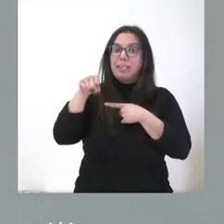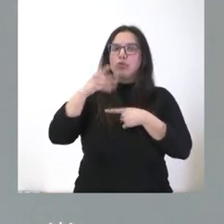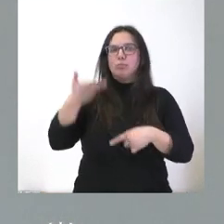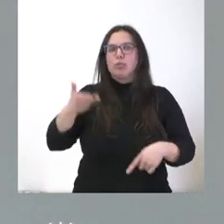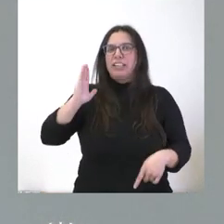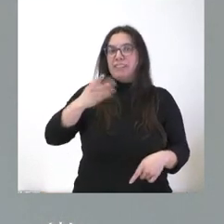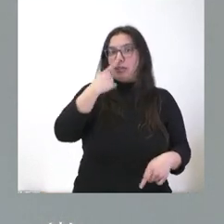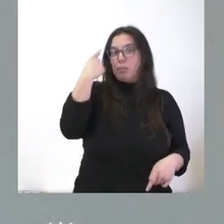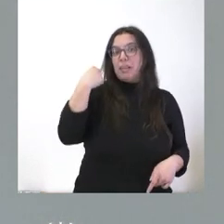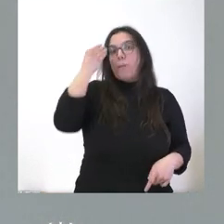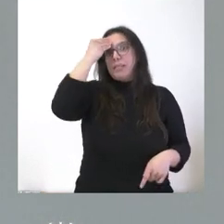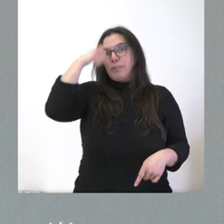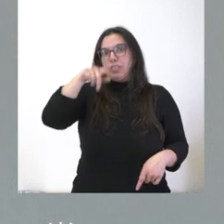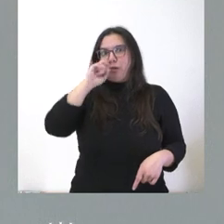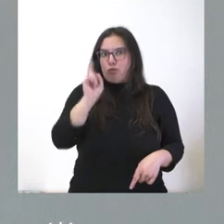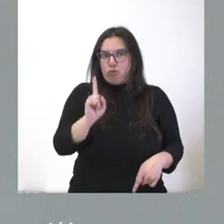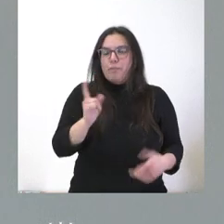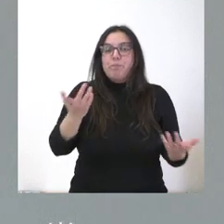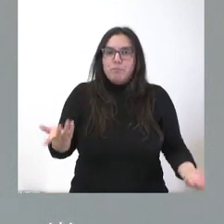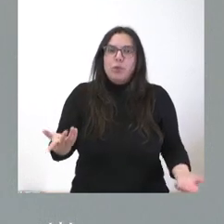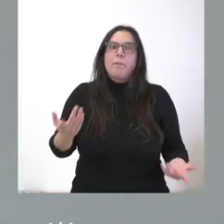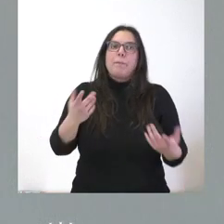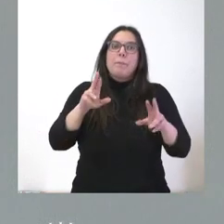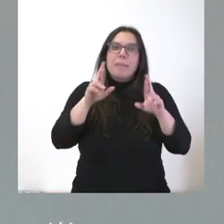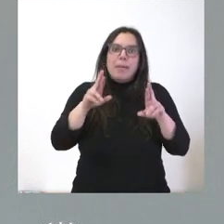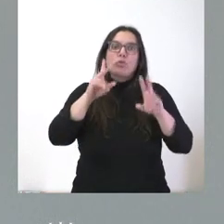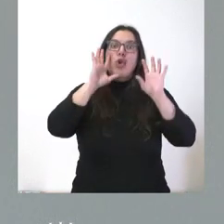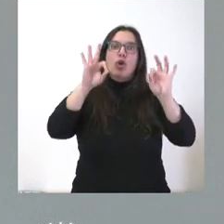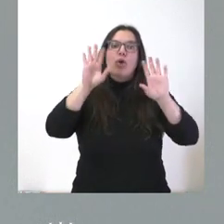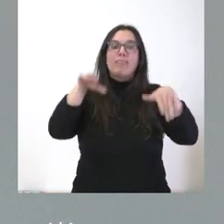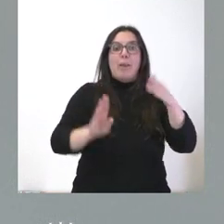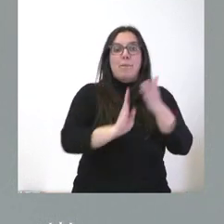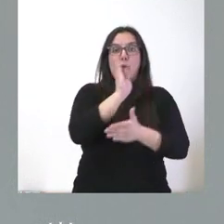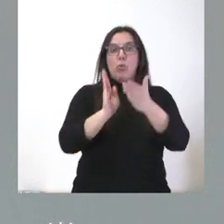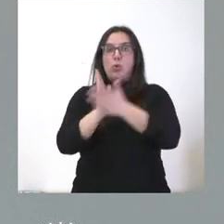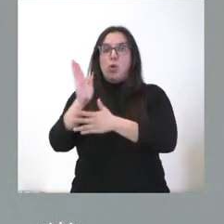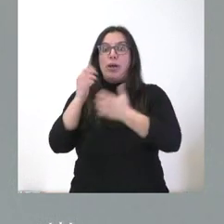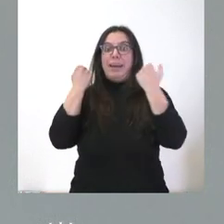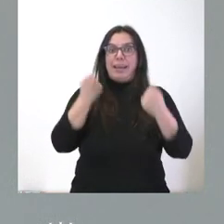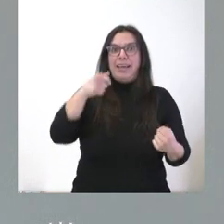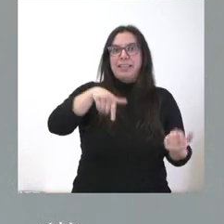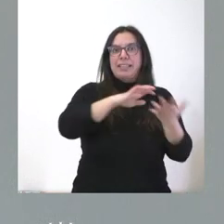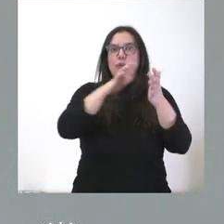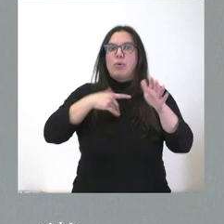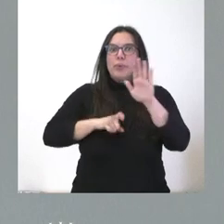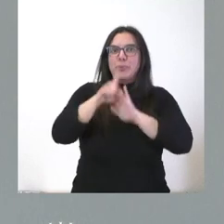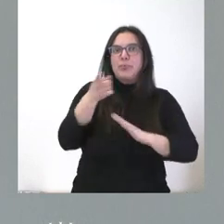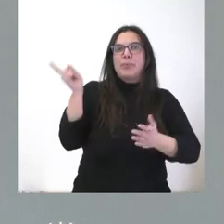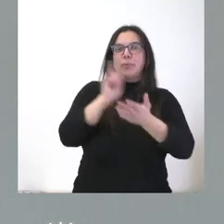y creemos que no se puede producir y de alguna manera esperamos, lógicamente, que la producción energética en Castilla y León pueda recuperarse.